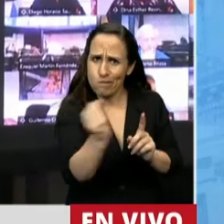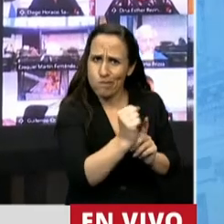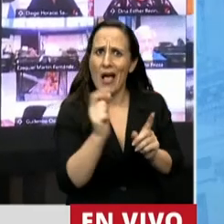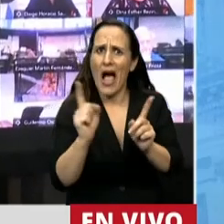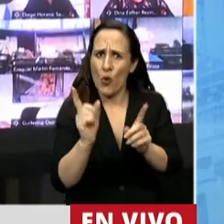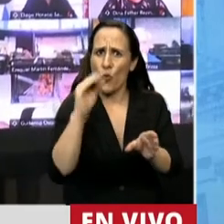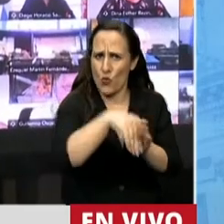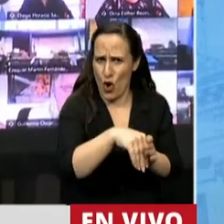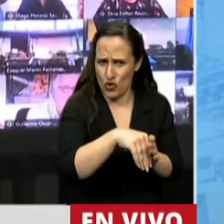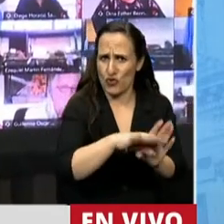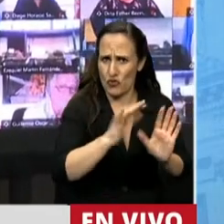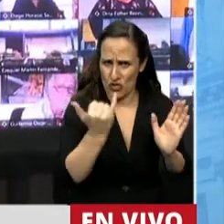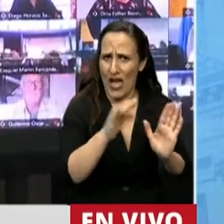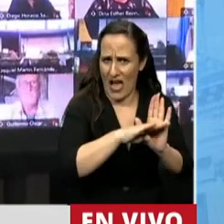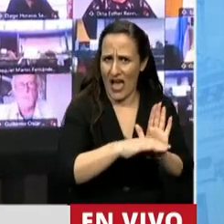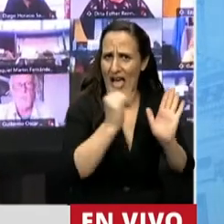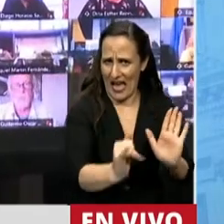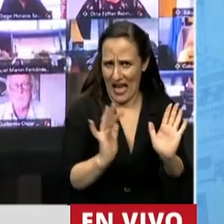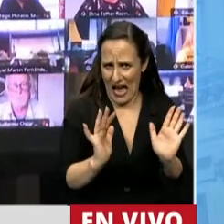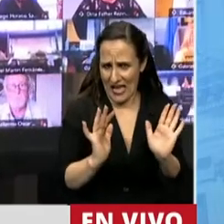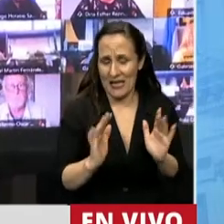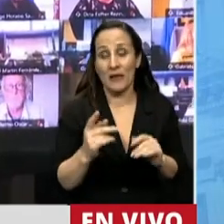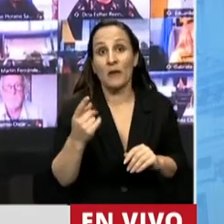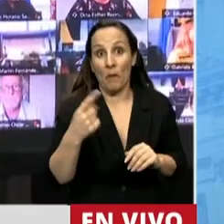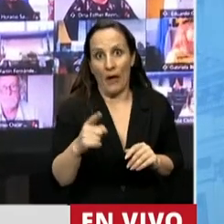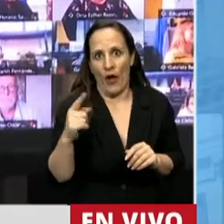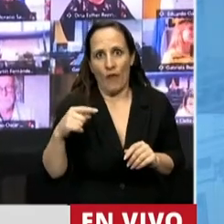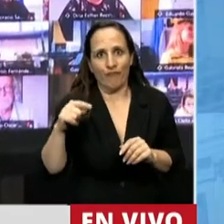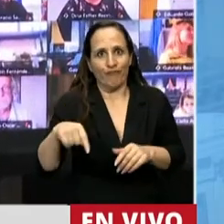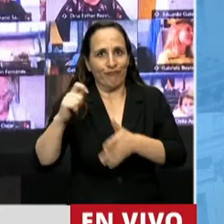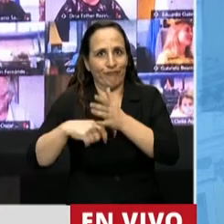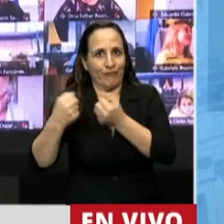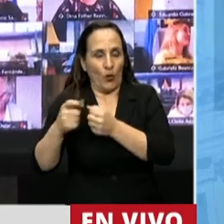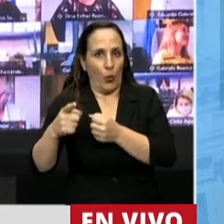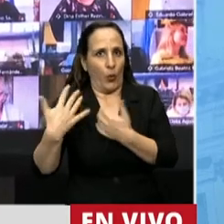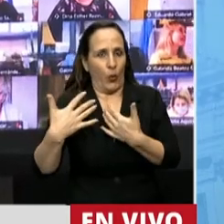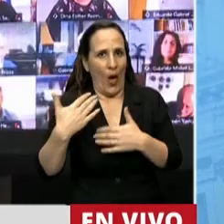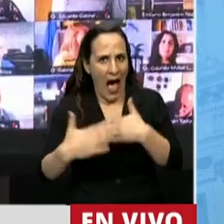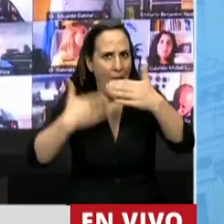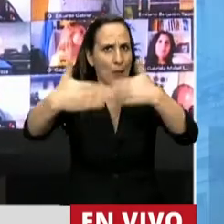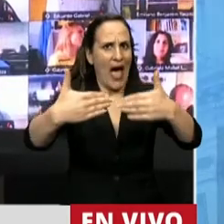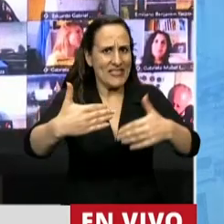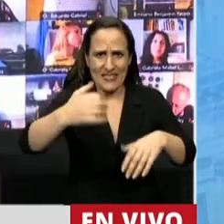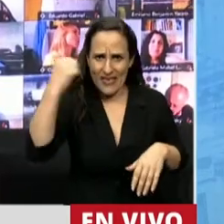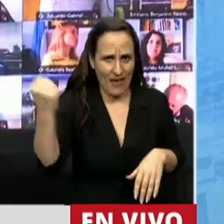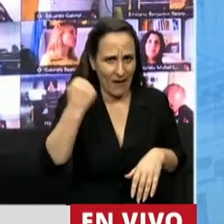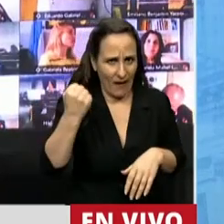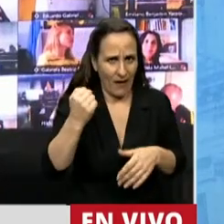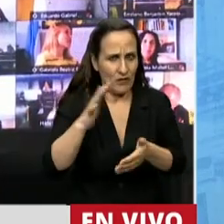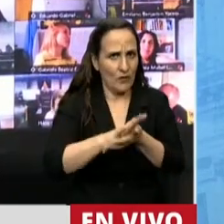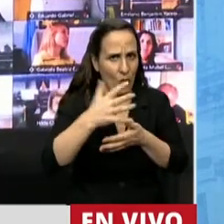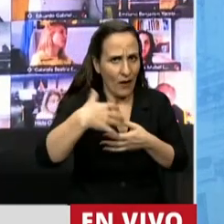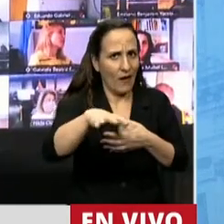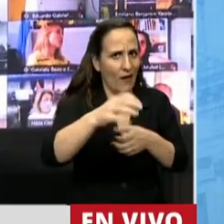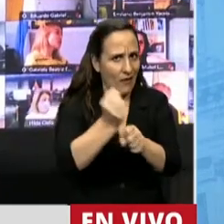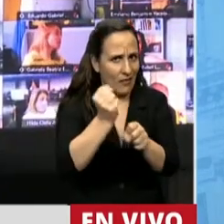la necesidad de este convenio. Es decir que estamos ante la presencia de una base fundamental en el ámbito laboral para